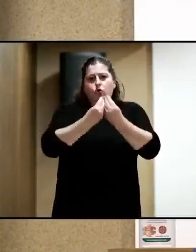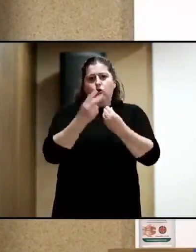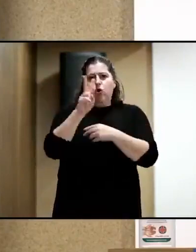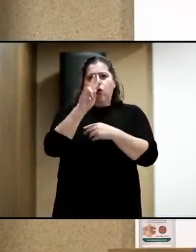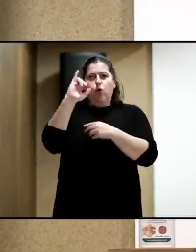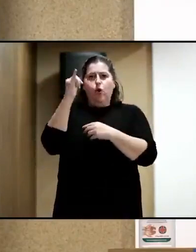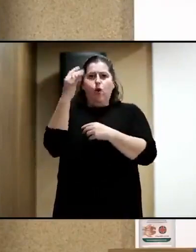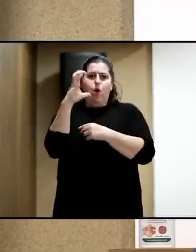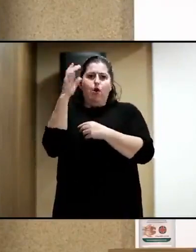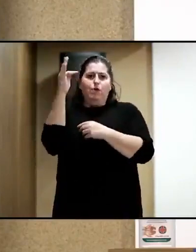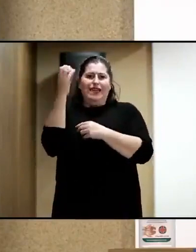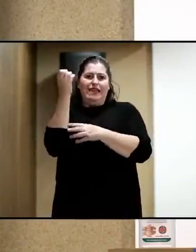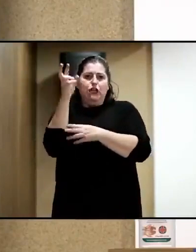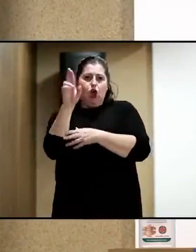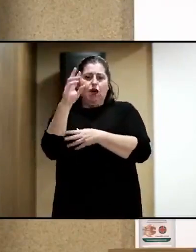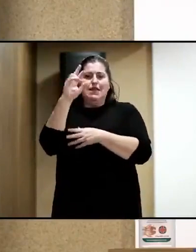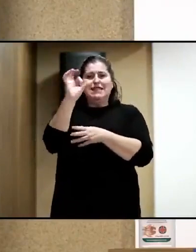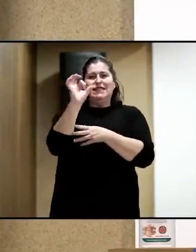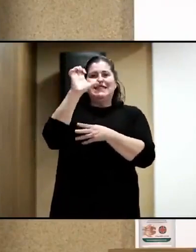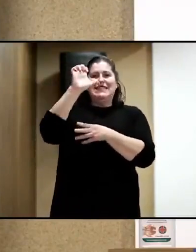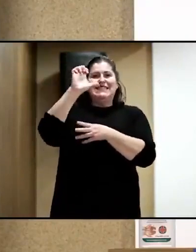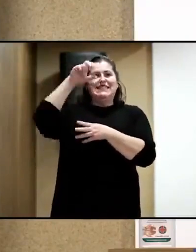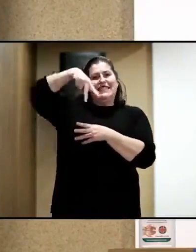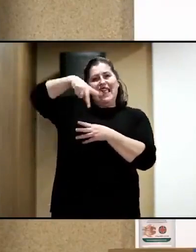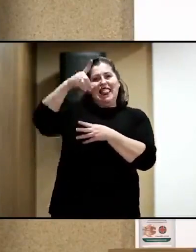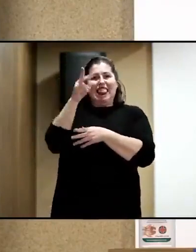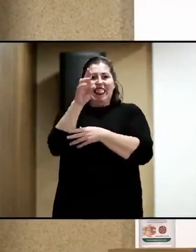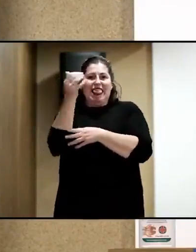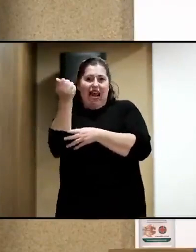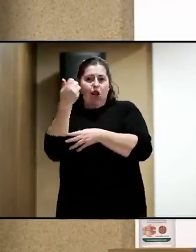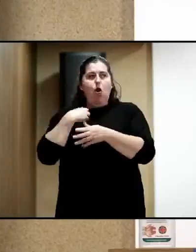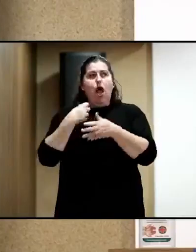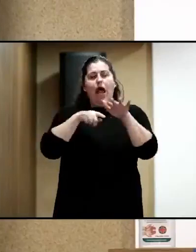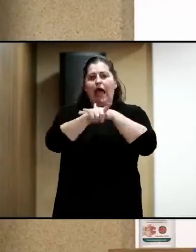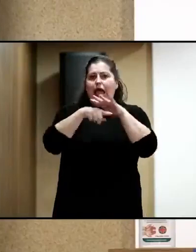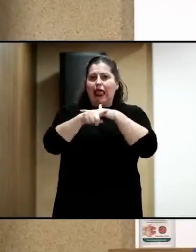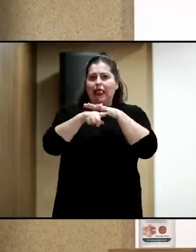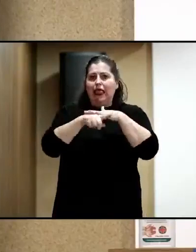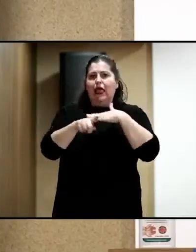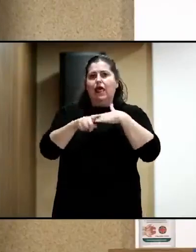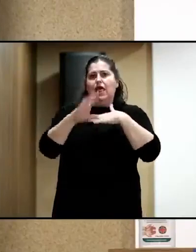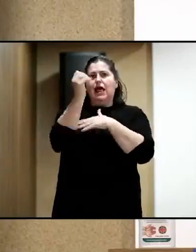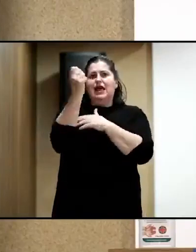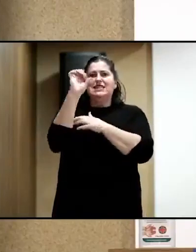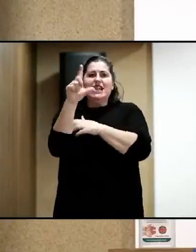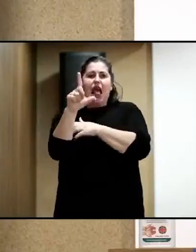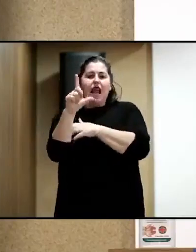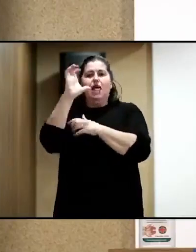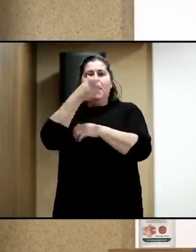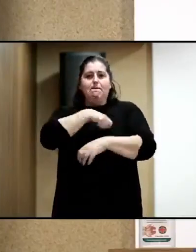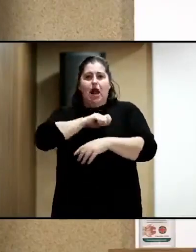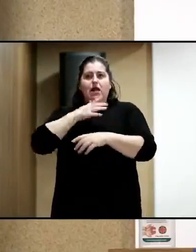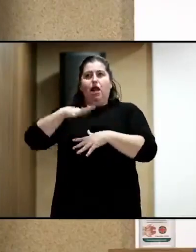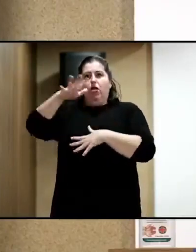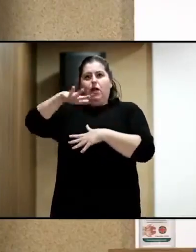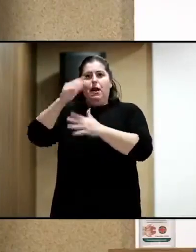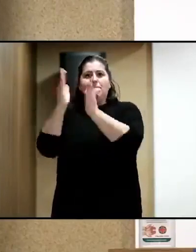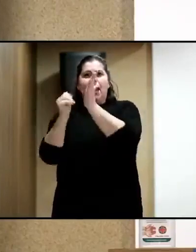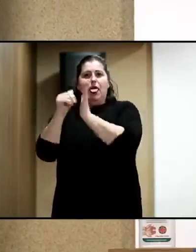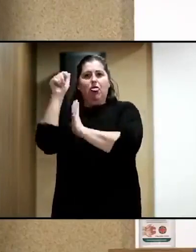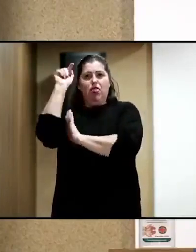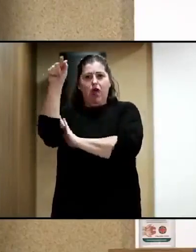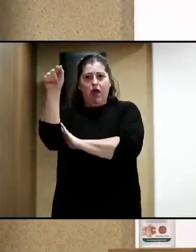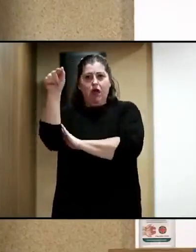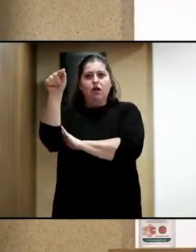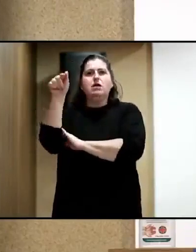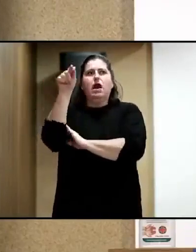Sendra, que es director de este proyecto o gerente del Casal España Arena Valencia, que va a convertirse en uno de